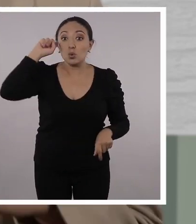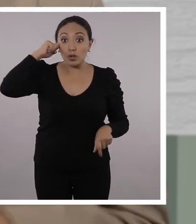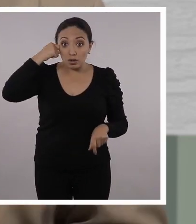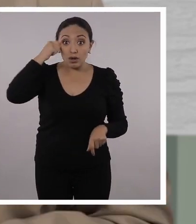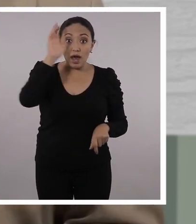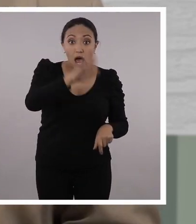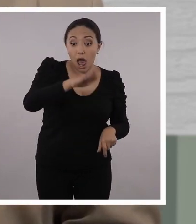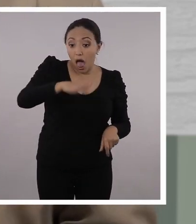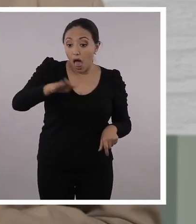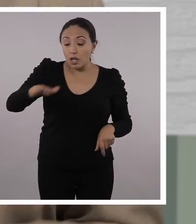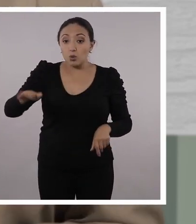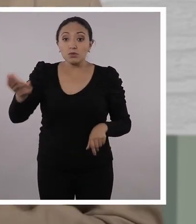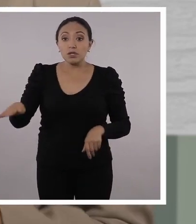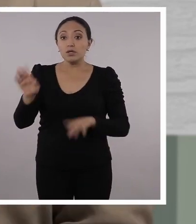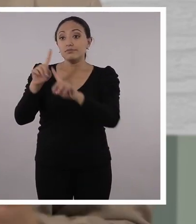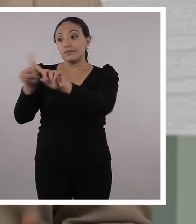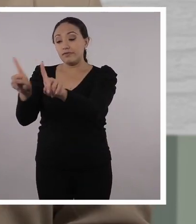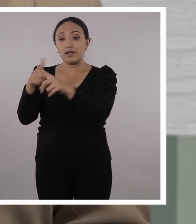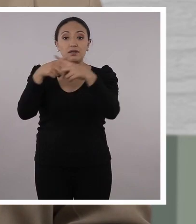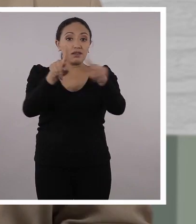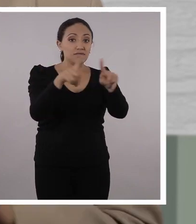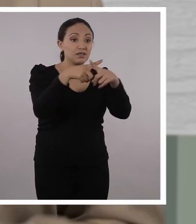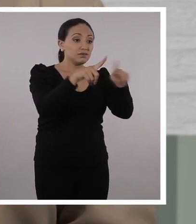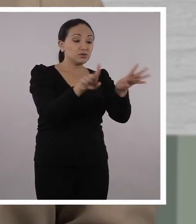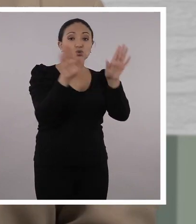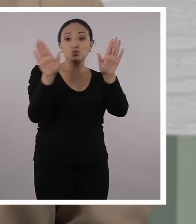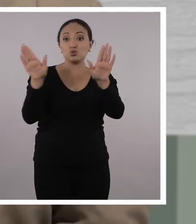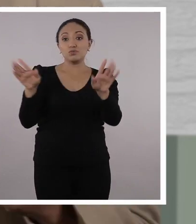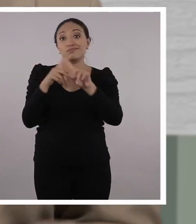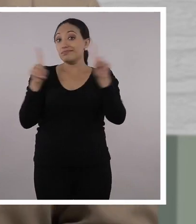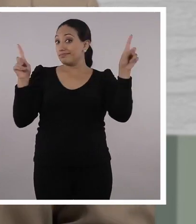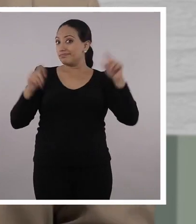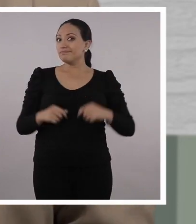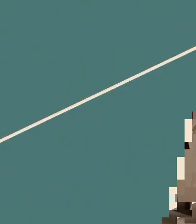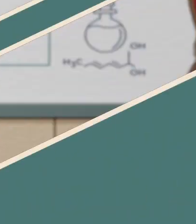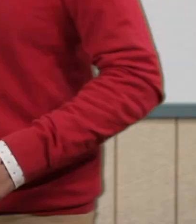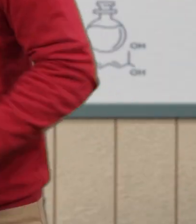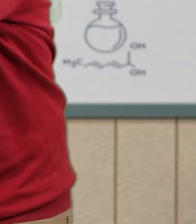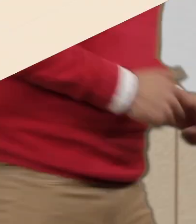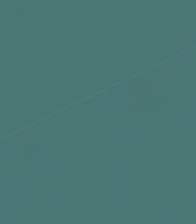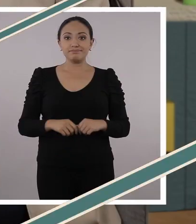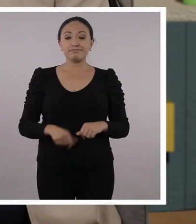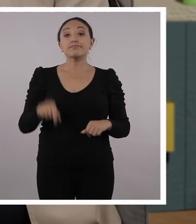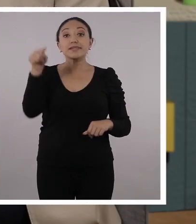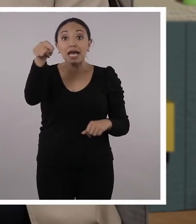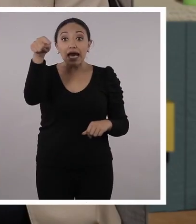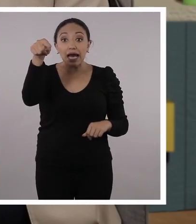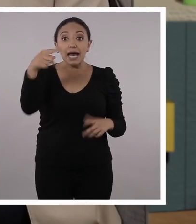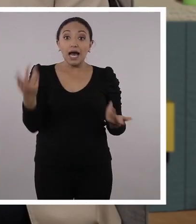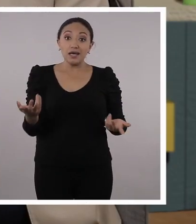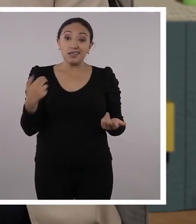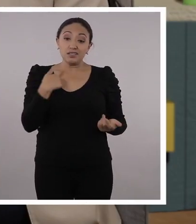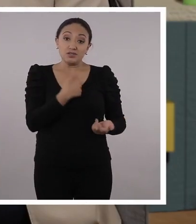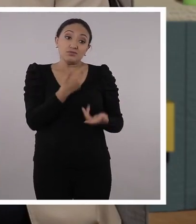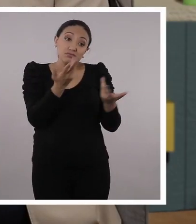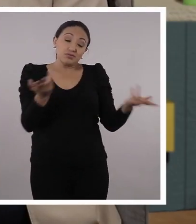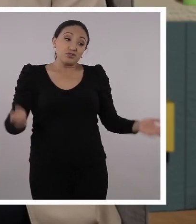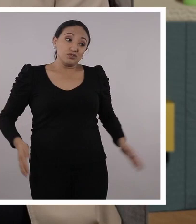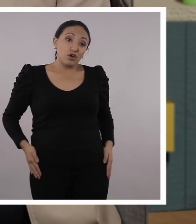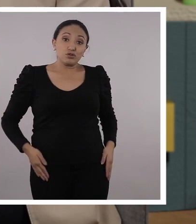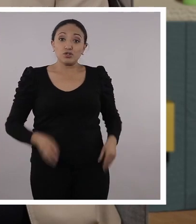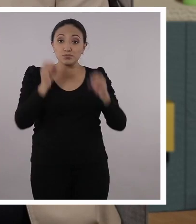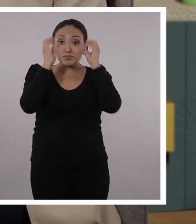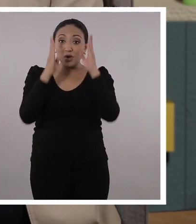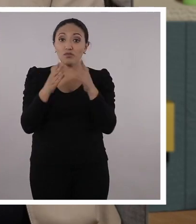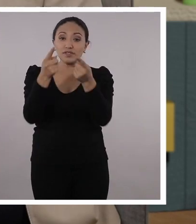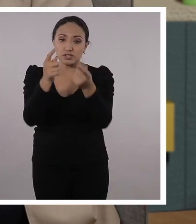recordar que cada alumno tiene una realidad diferente y circunstancias diversas. Ahí es cuando entramos nosotros, queridos